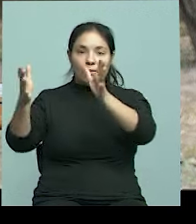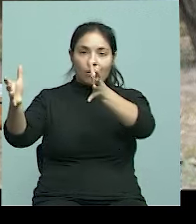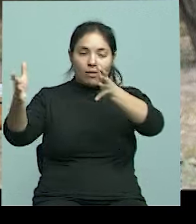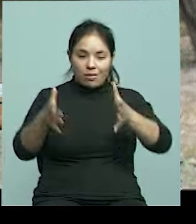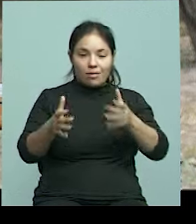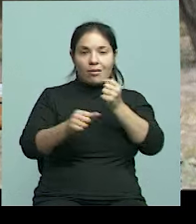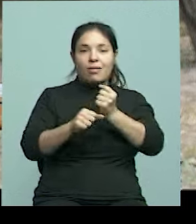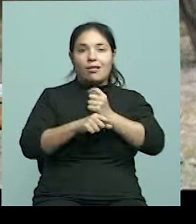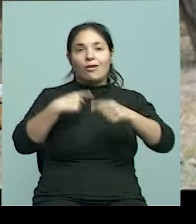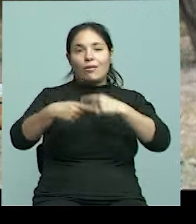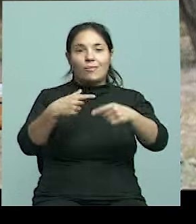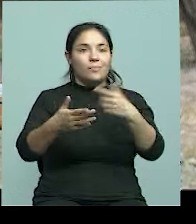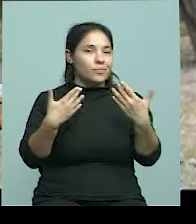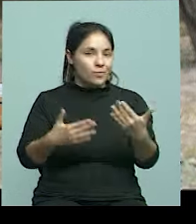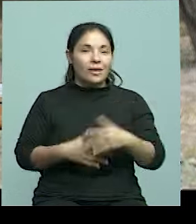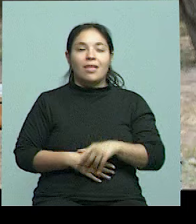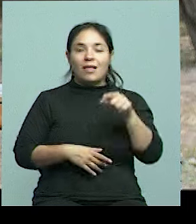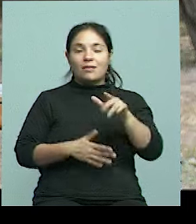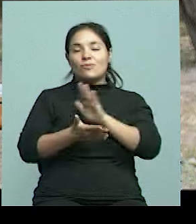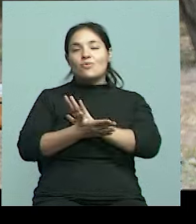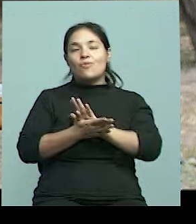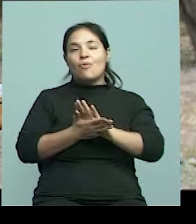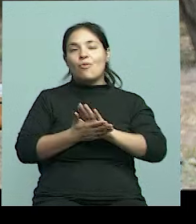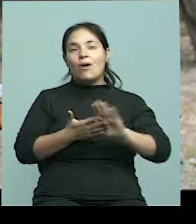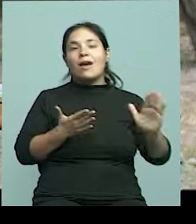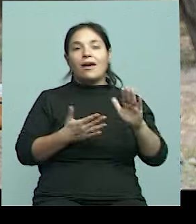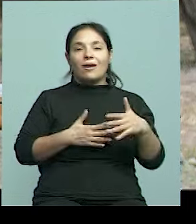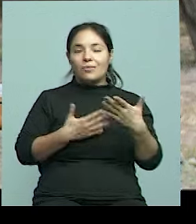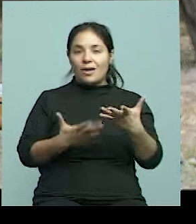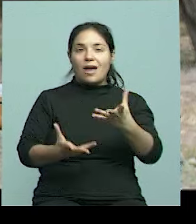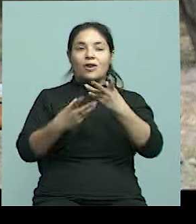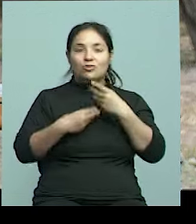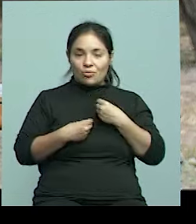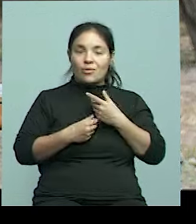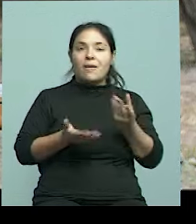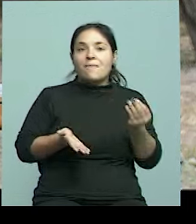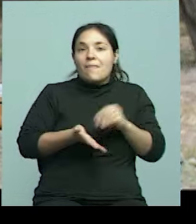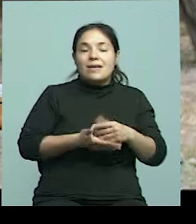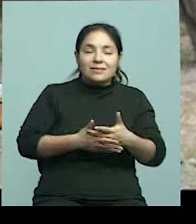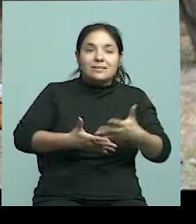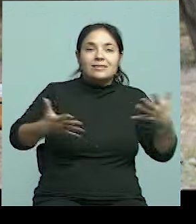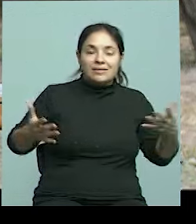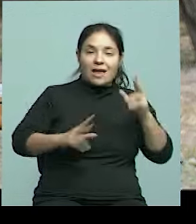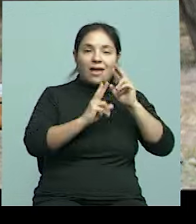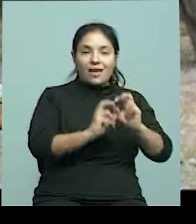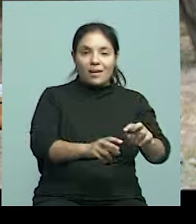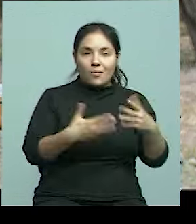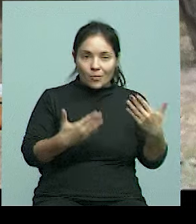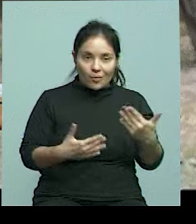seguir trabajando y como es además mucho más moderno, nos permite también ampliar los estudios que podemos hacer.